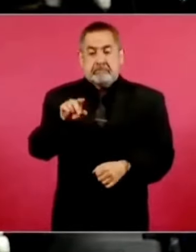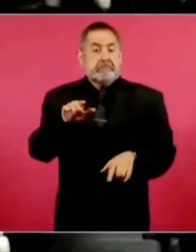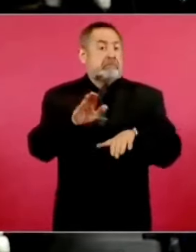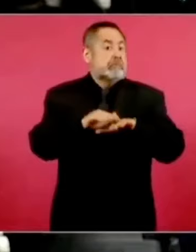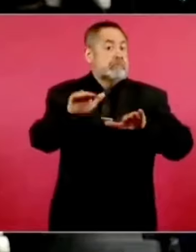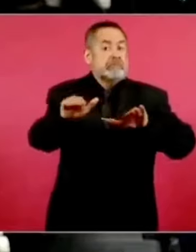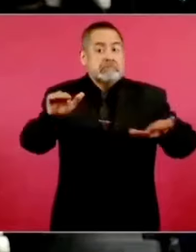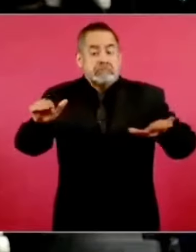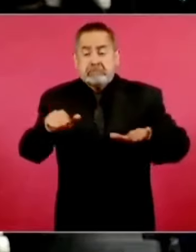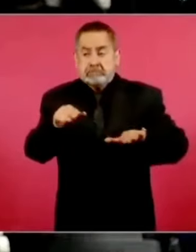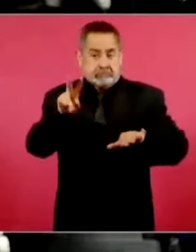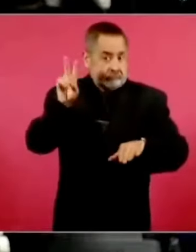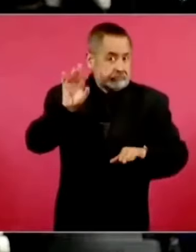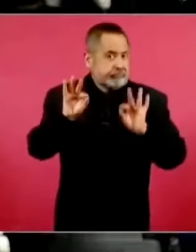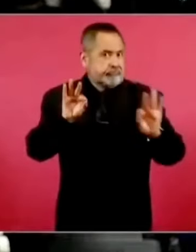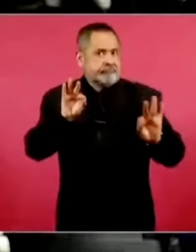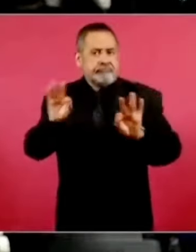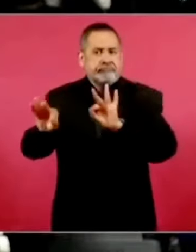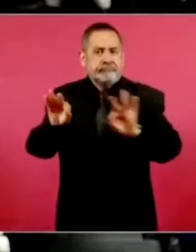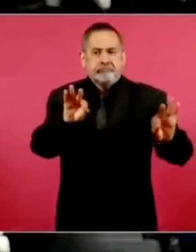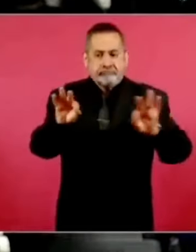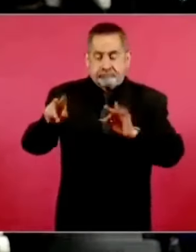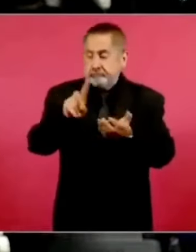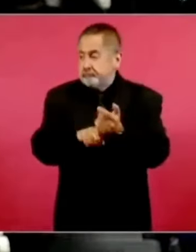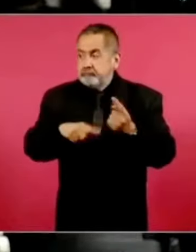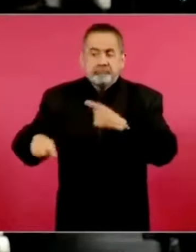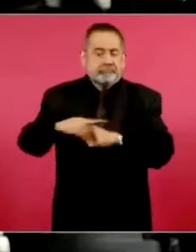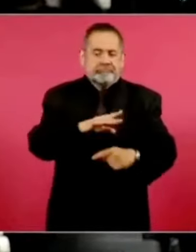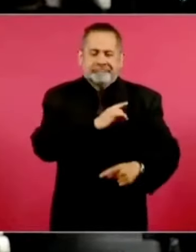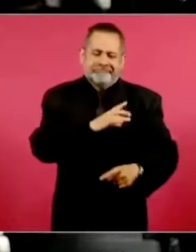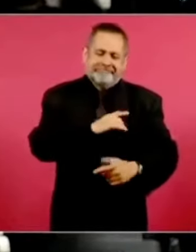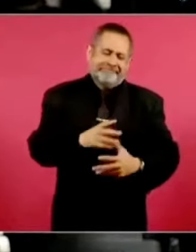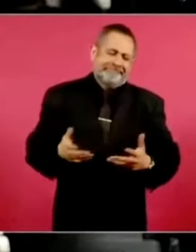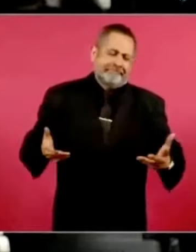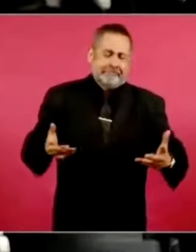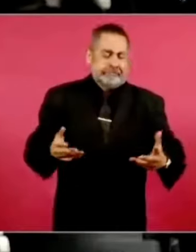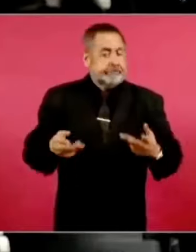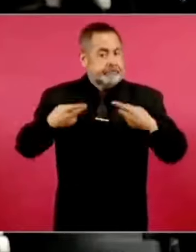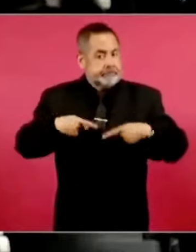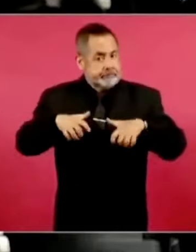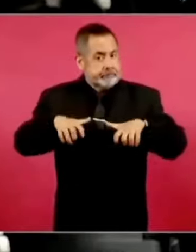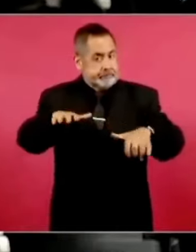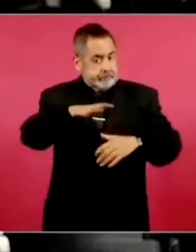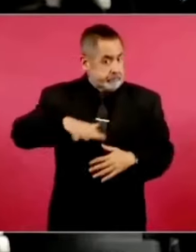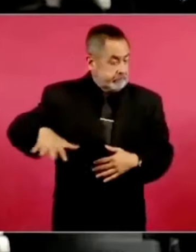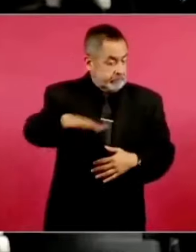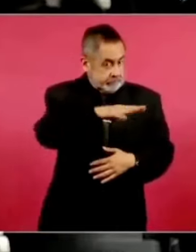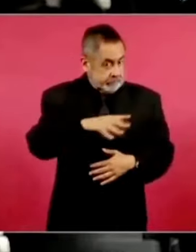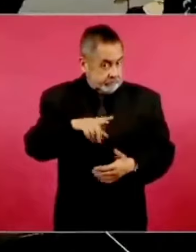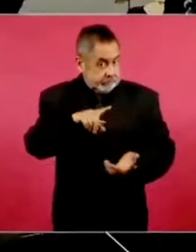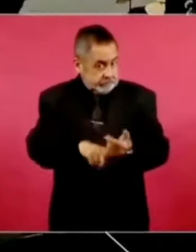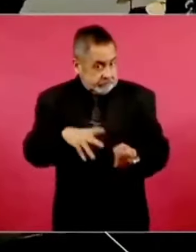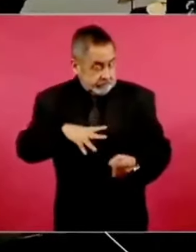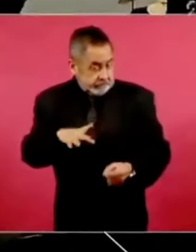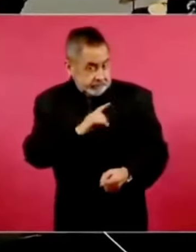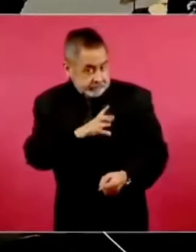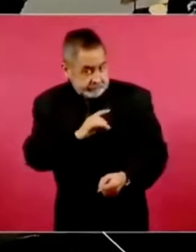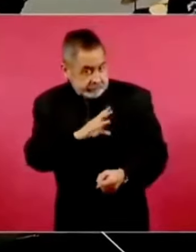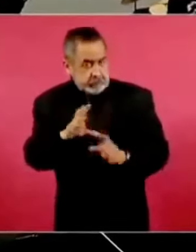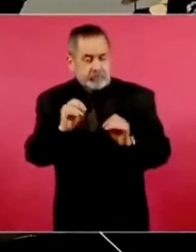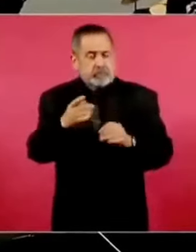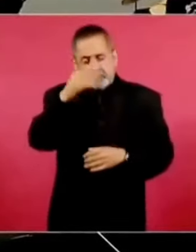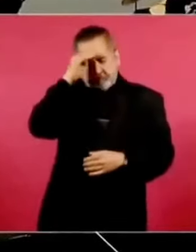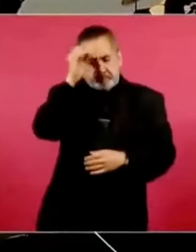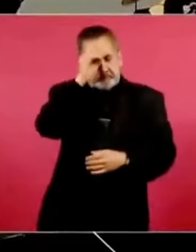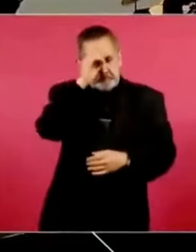de que en el pueblo hay miedo. Presidente, el pueblo de México tiene que tener miedo en este proceso electoral. ¿Cómo